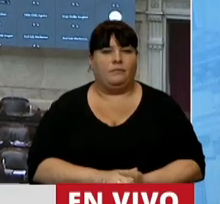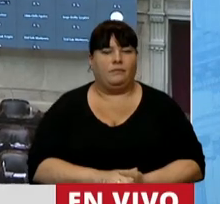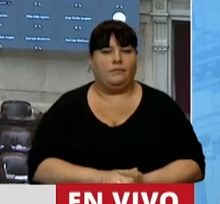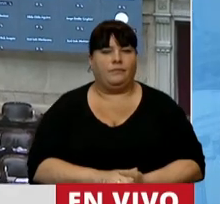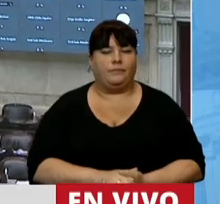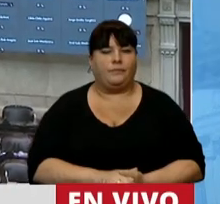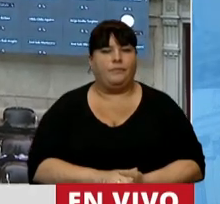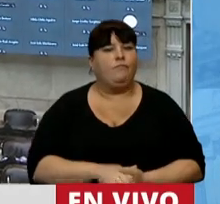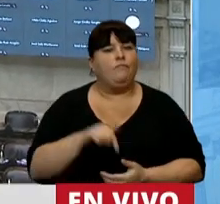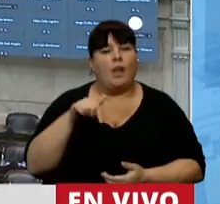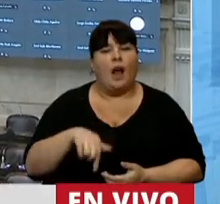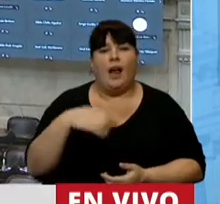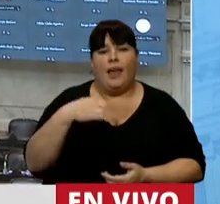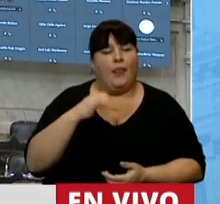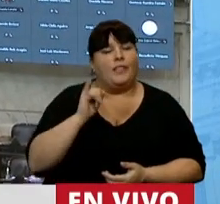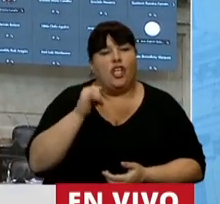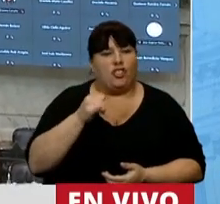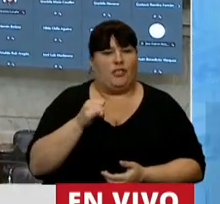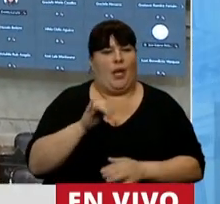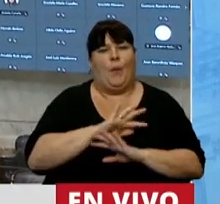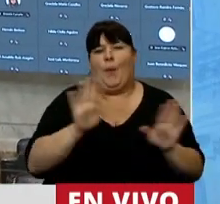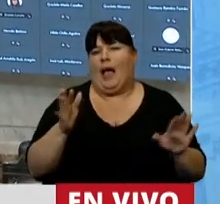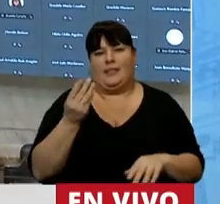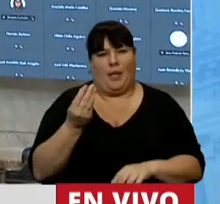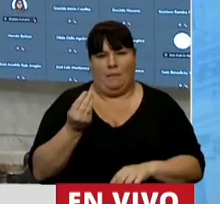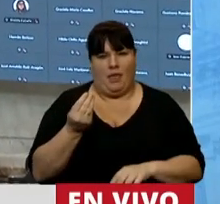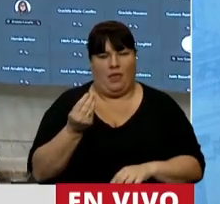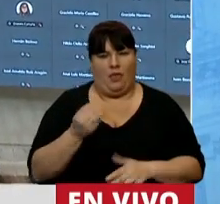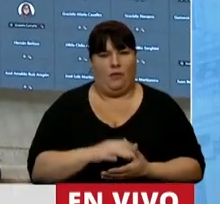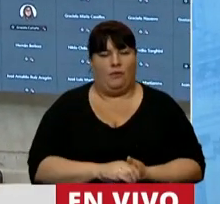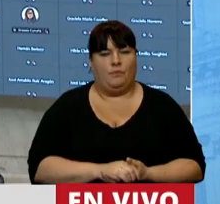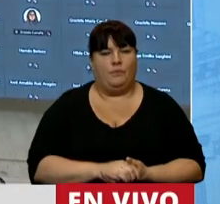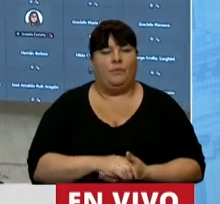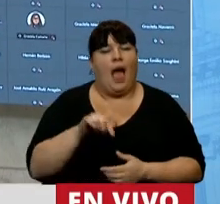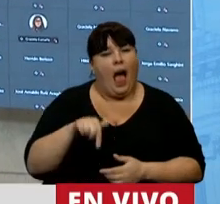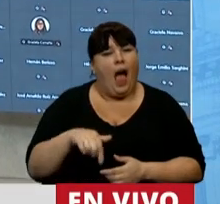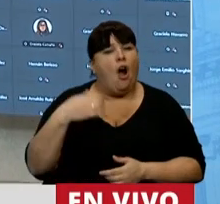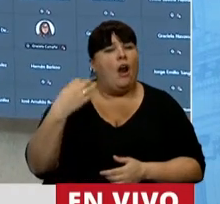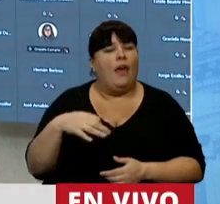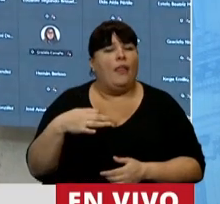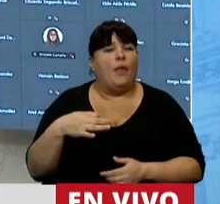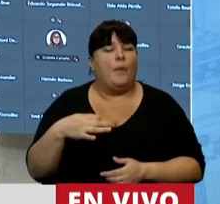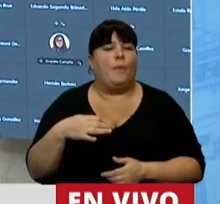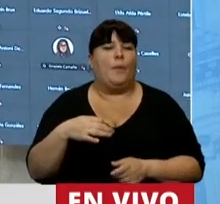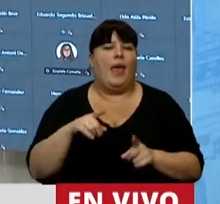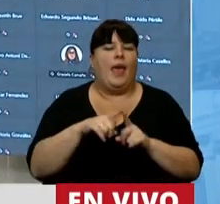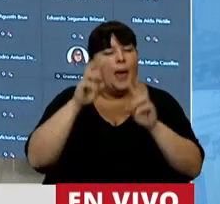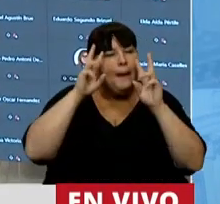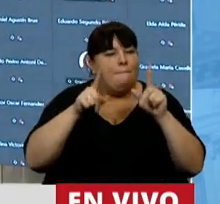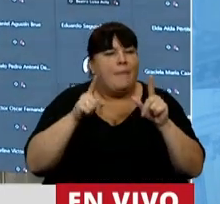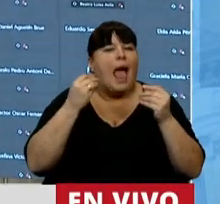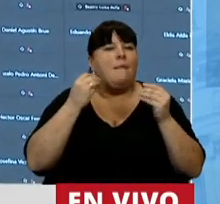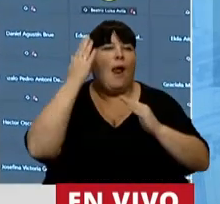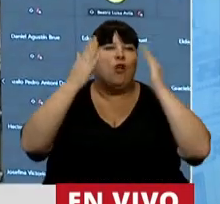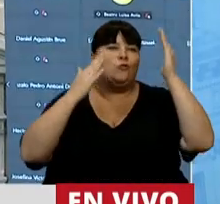Es hora, entonces, de perder los miedos. Es hora de diseñar los